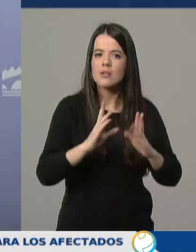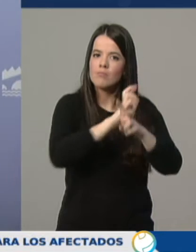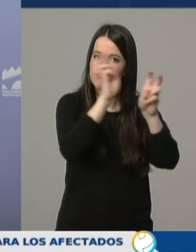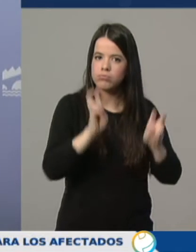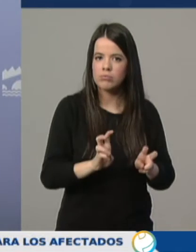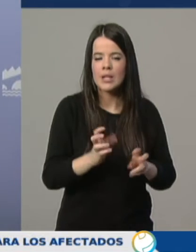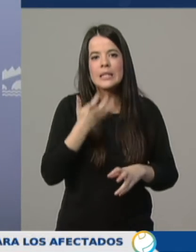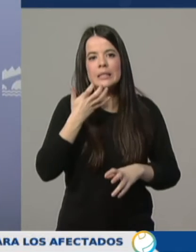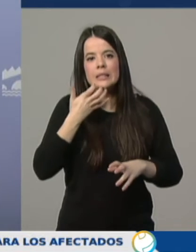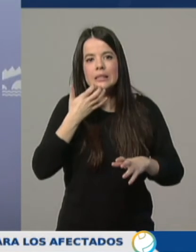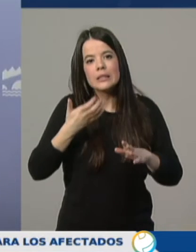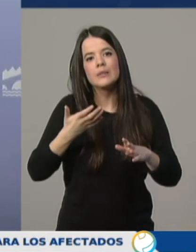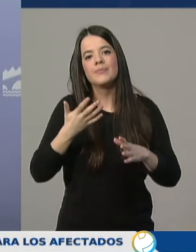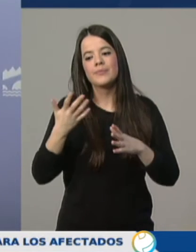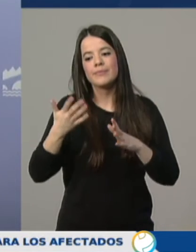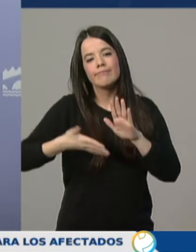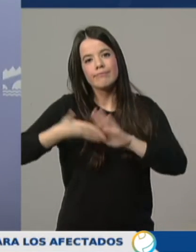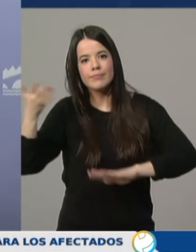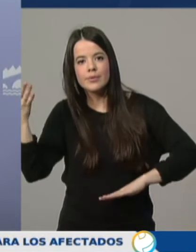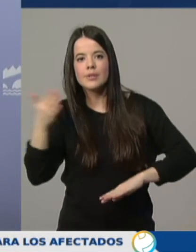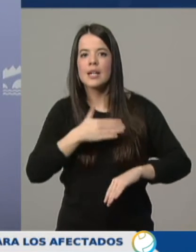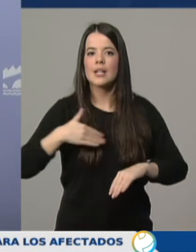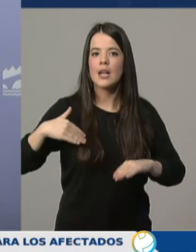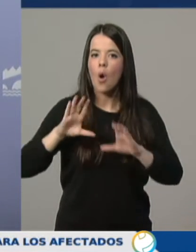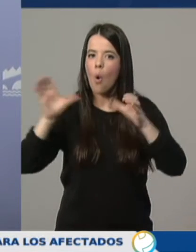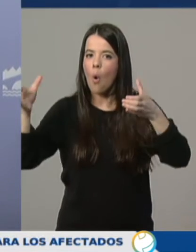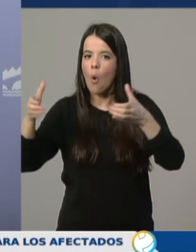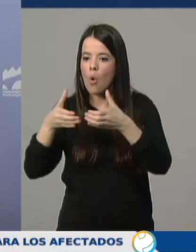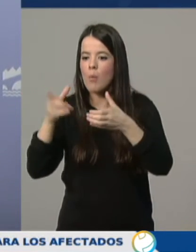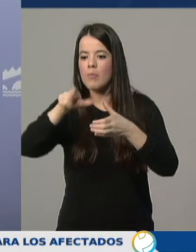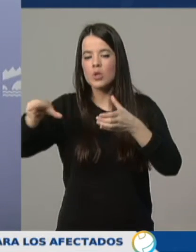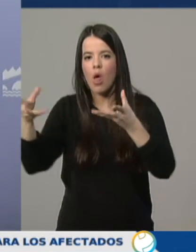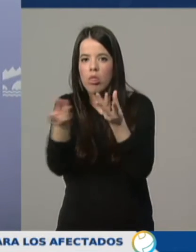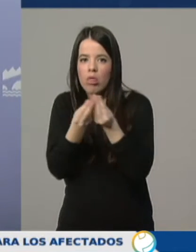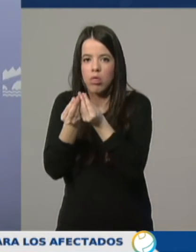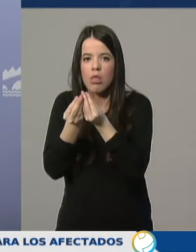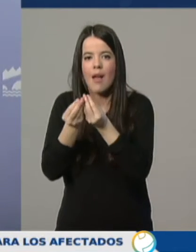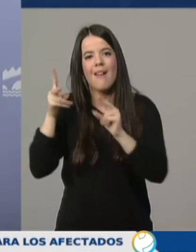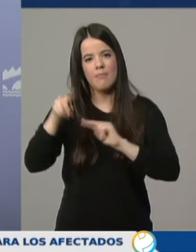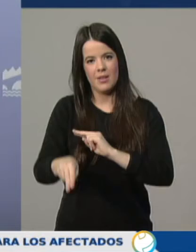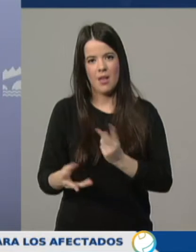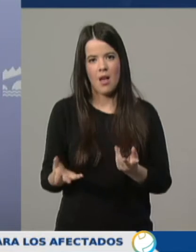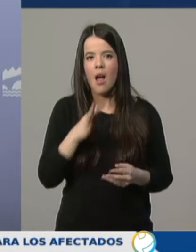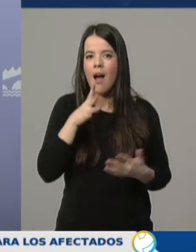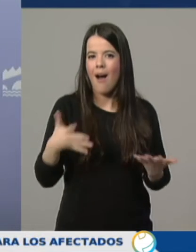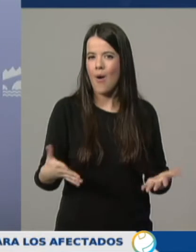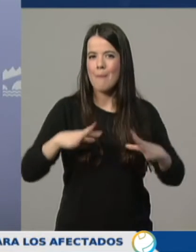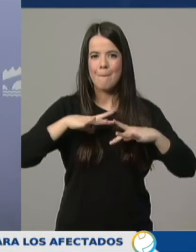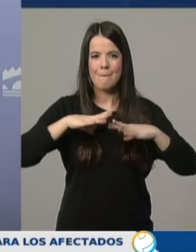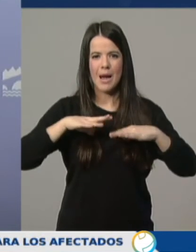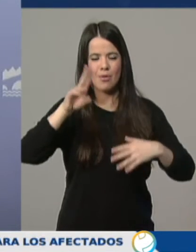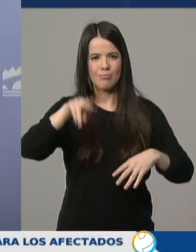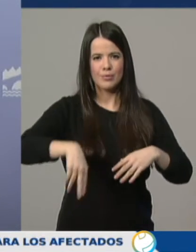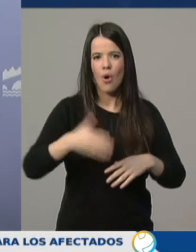no se haga ni se congregue nadie en grandes grupos. No son unas vacaciones escolares.